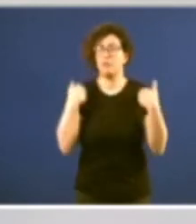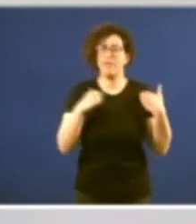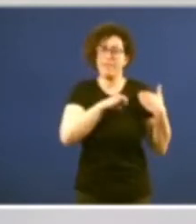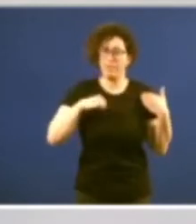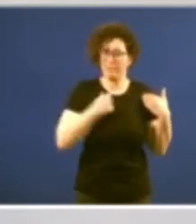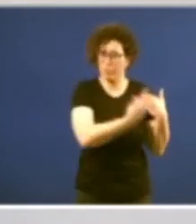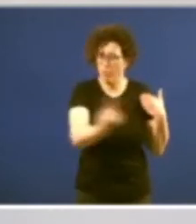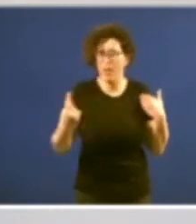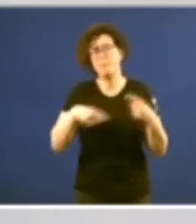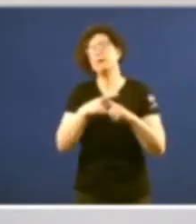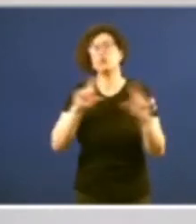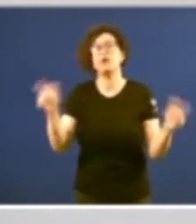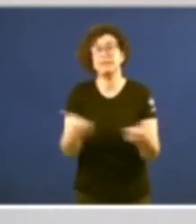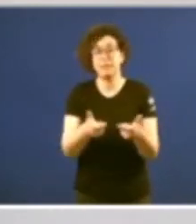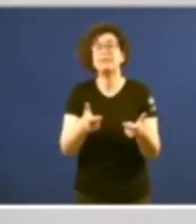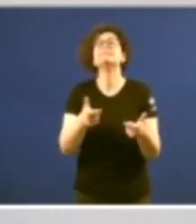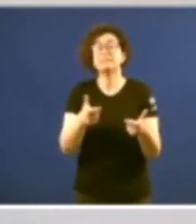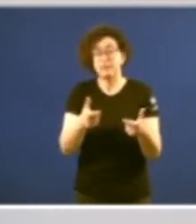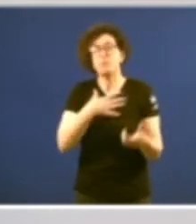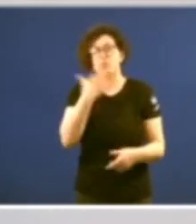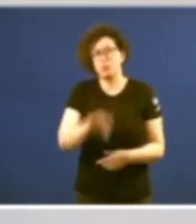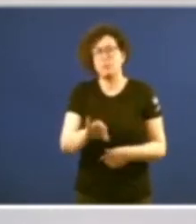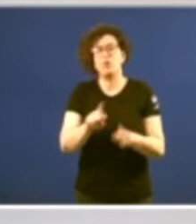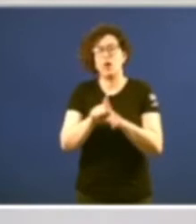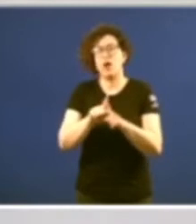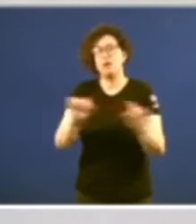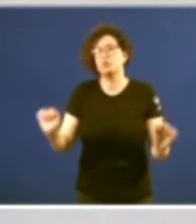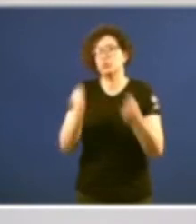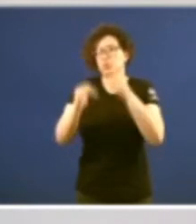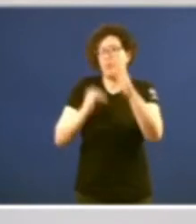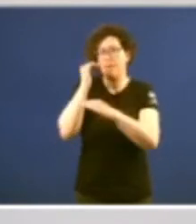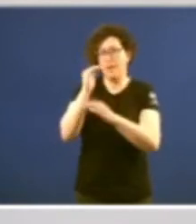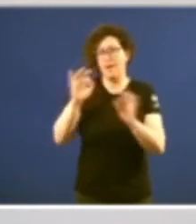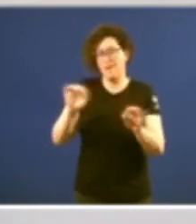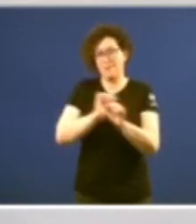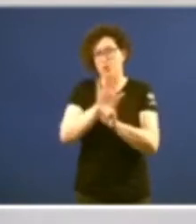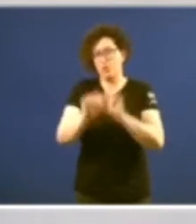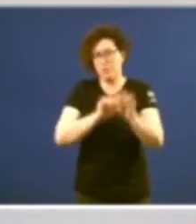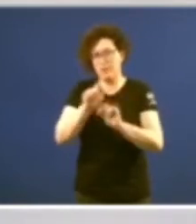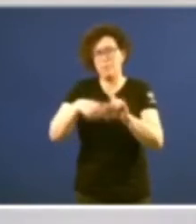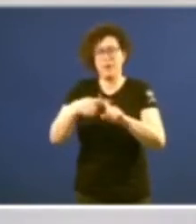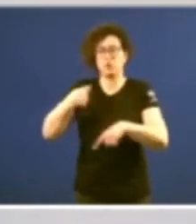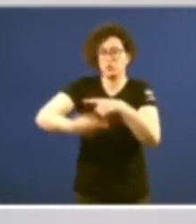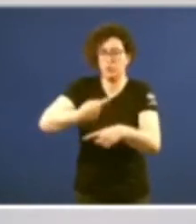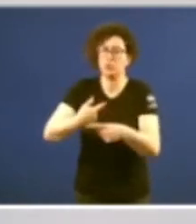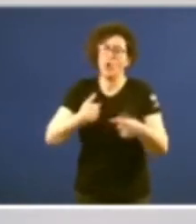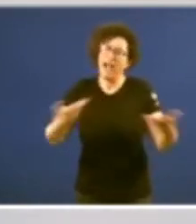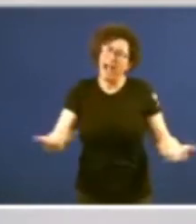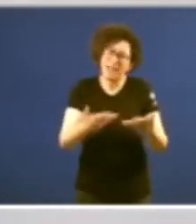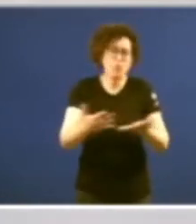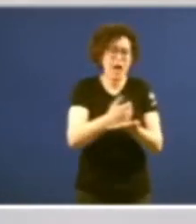colectiva seremos que han de superar a pandemia e as súas consecuencias. E animo a todos os que teñan